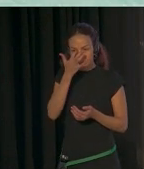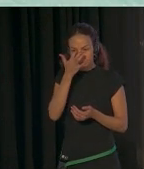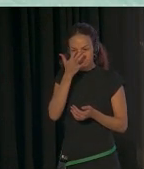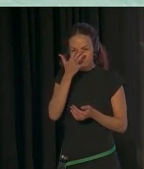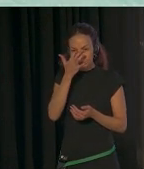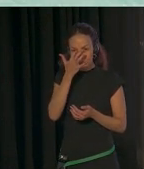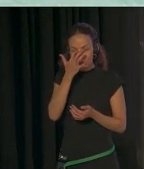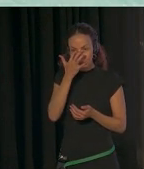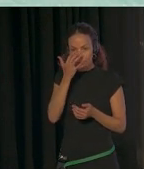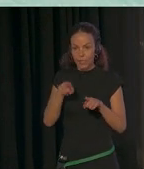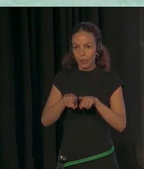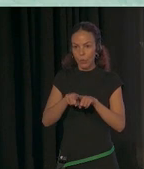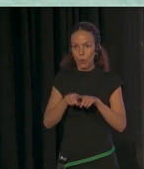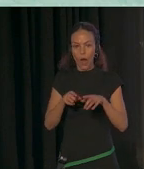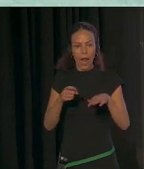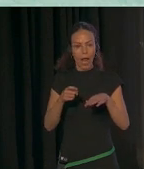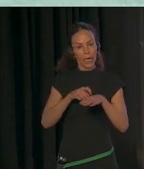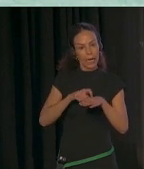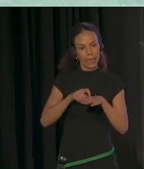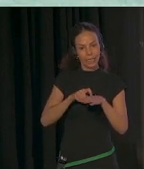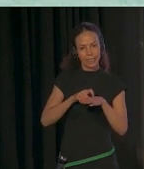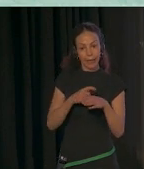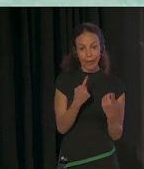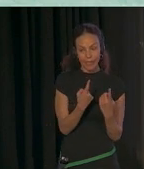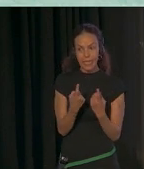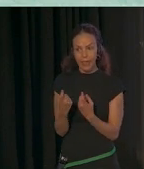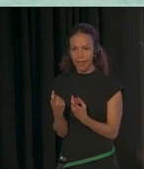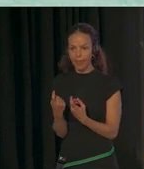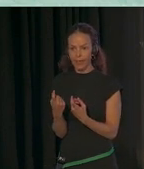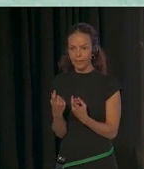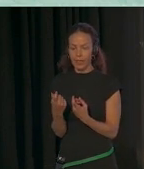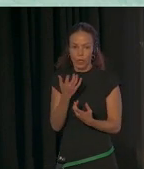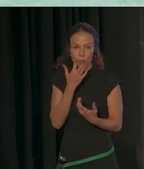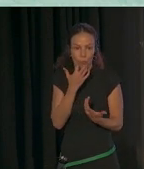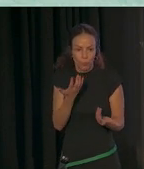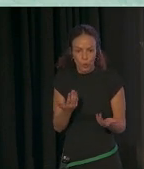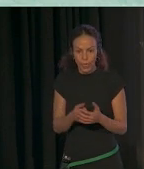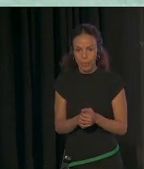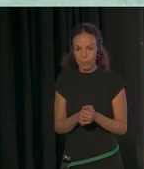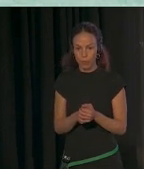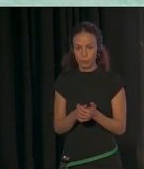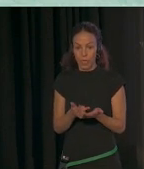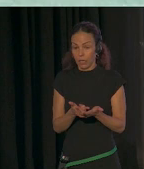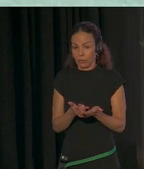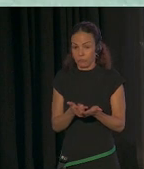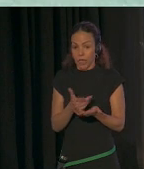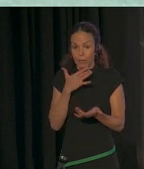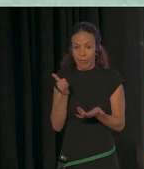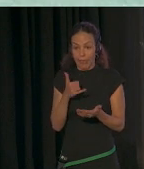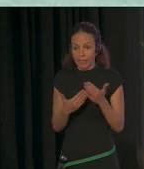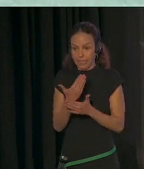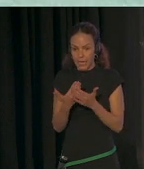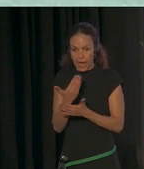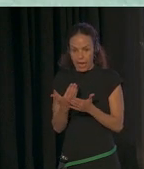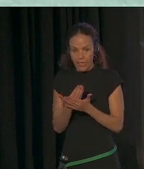gama determinada de necesidades, por ejemplo, de habilidades diarias, y que